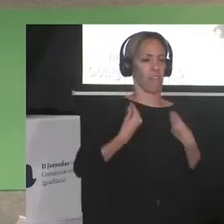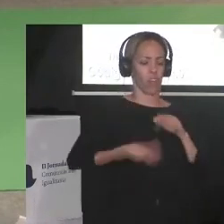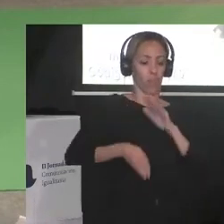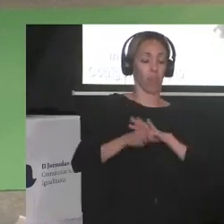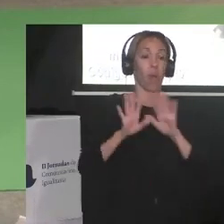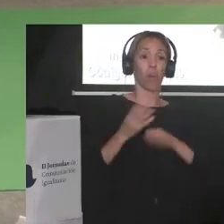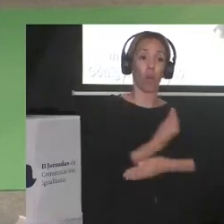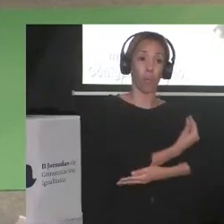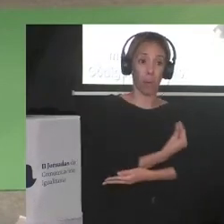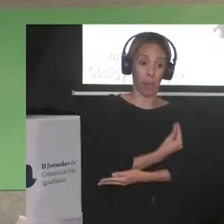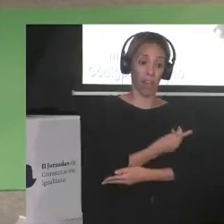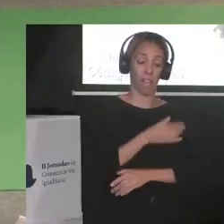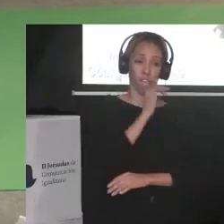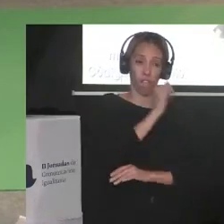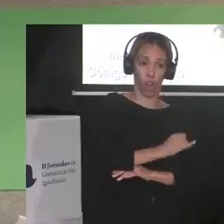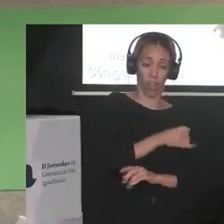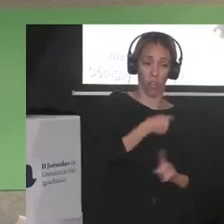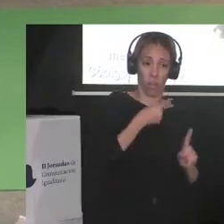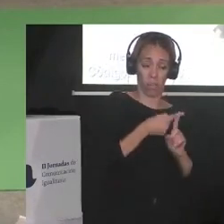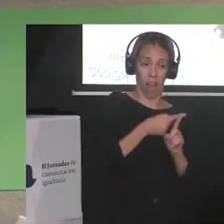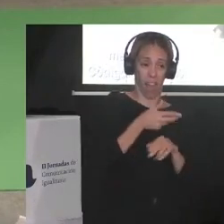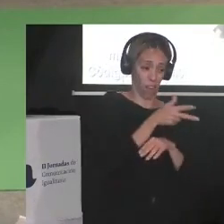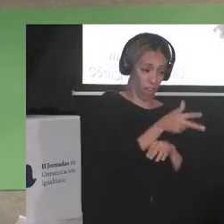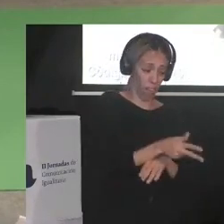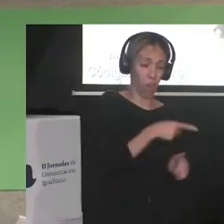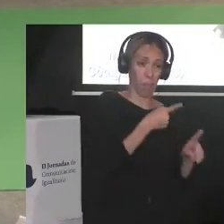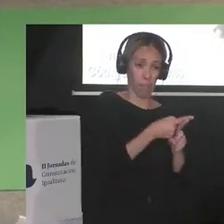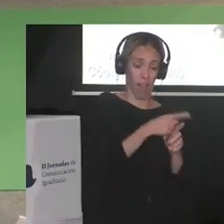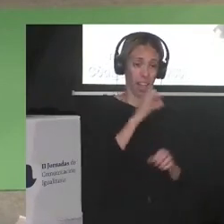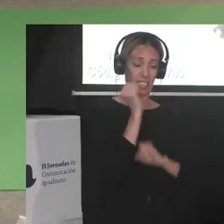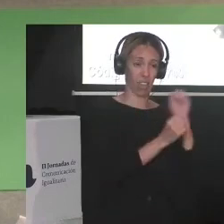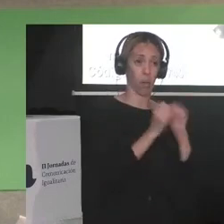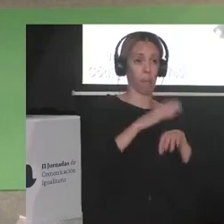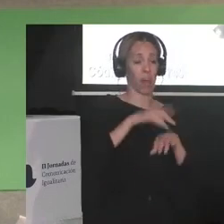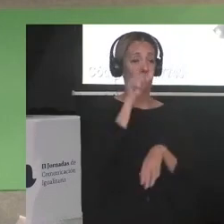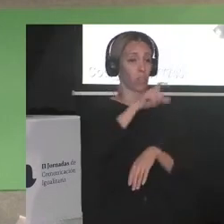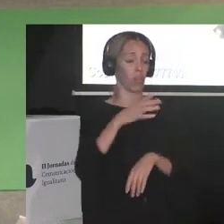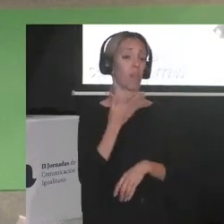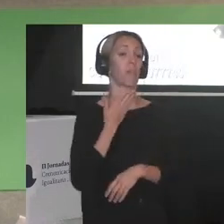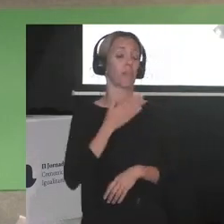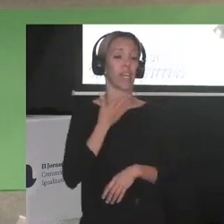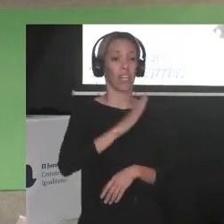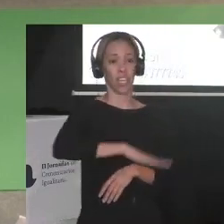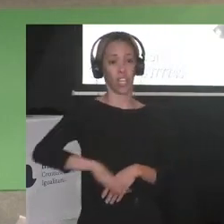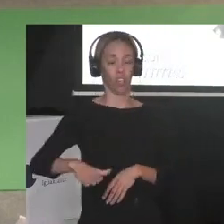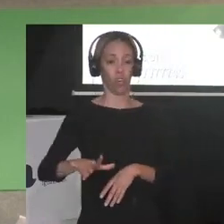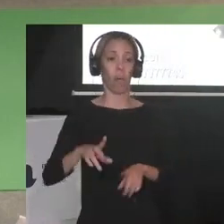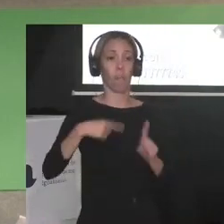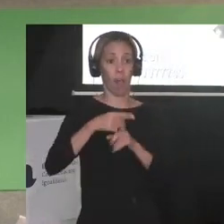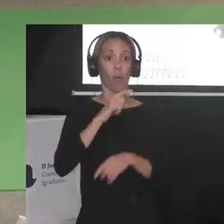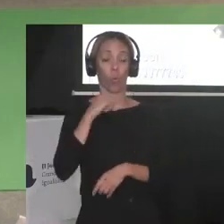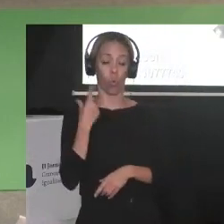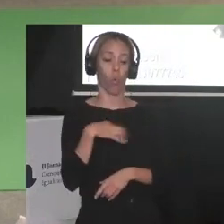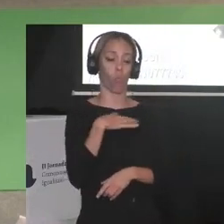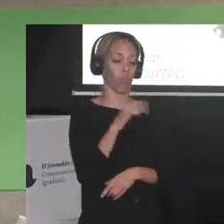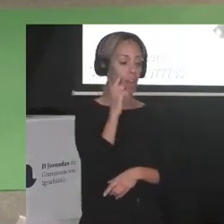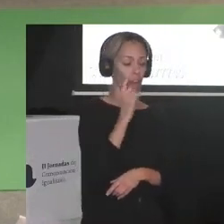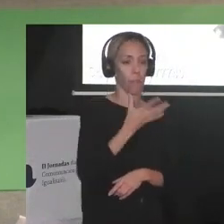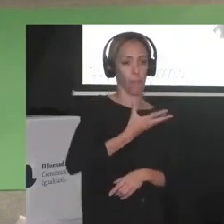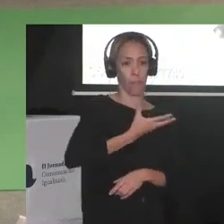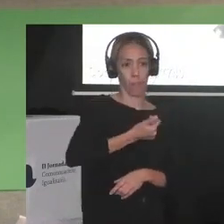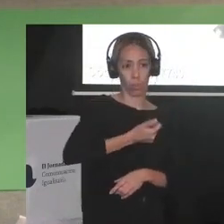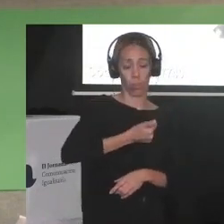violado grabado y asesinado por una red de pederastas para que una panda de pedófilos incluyendo a varios curas pudiera masturbarse